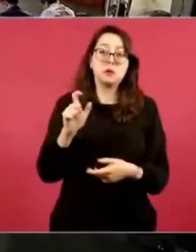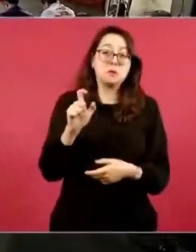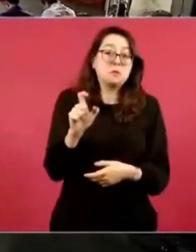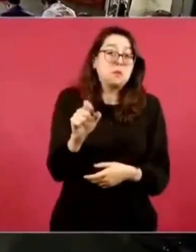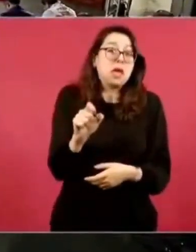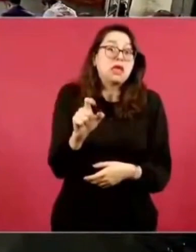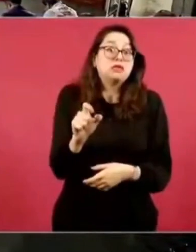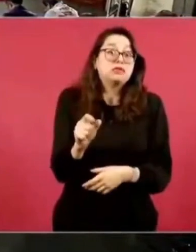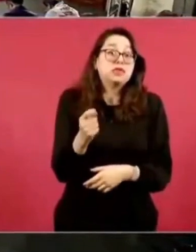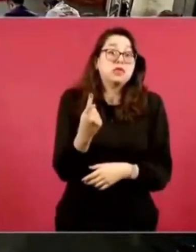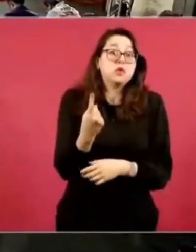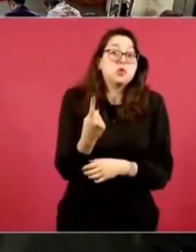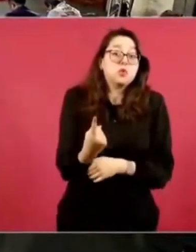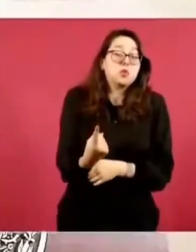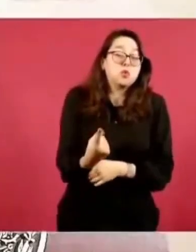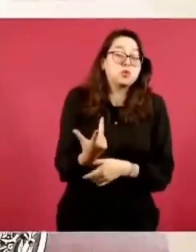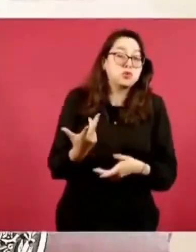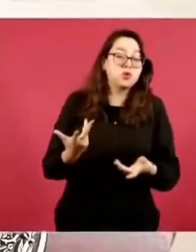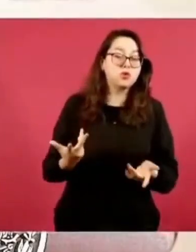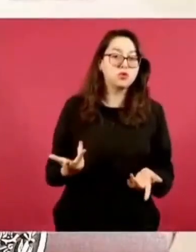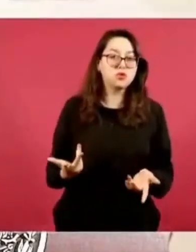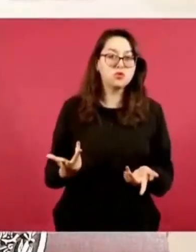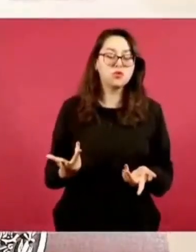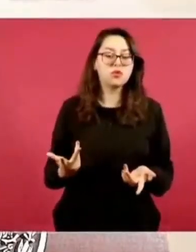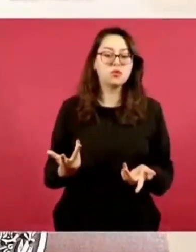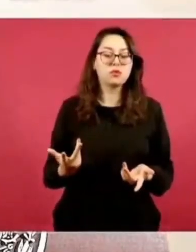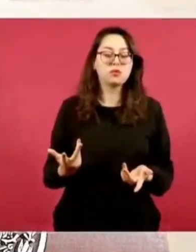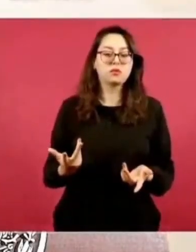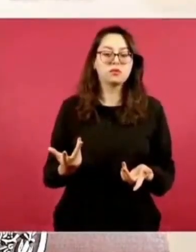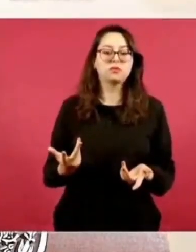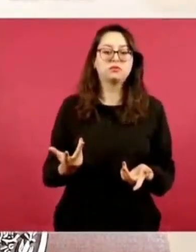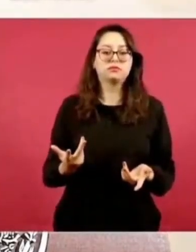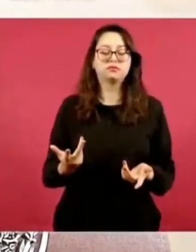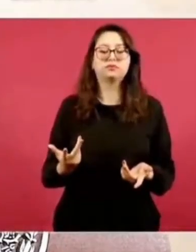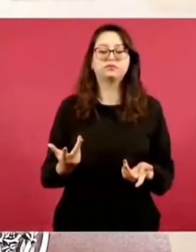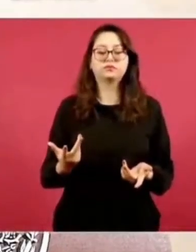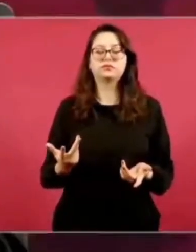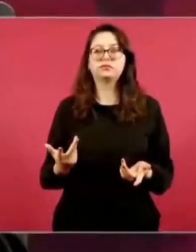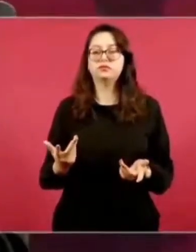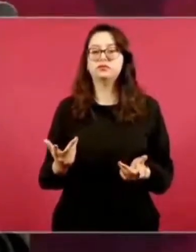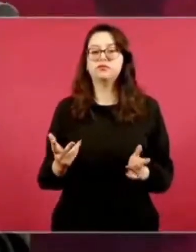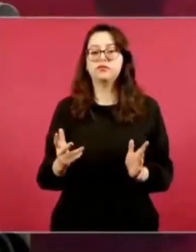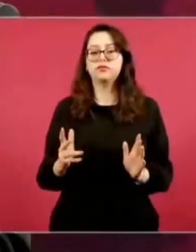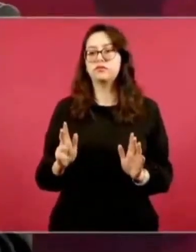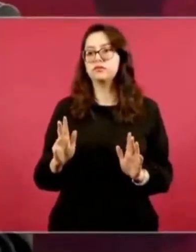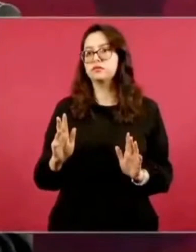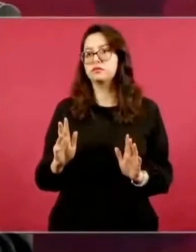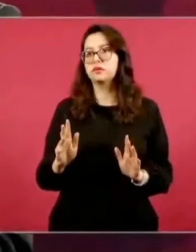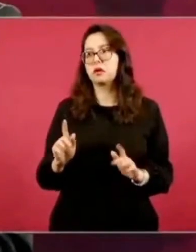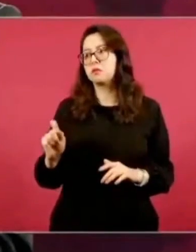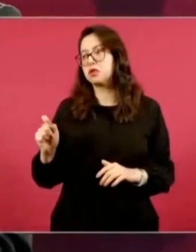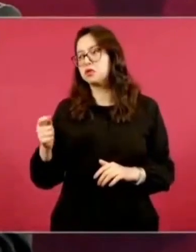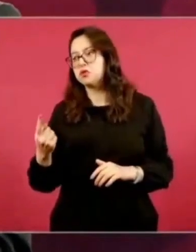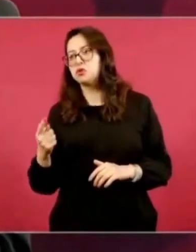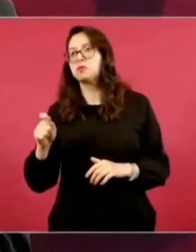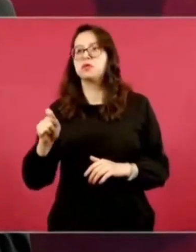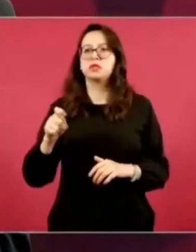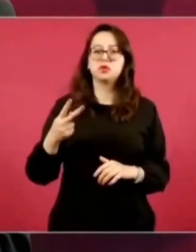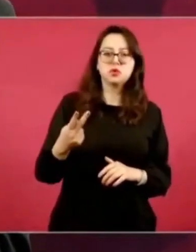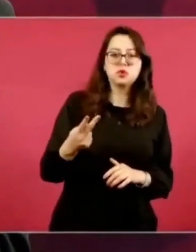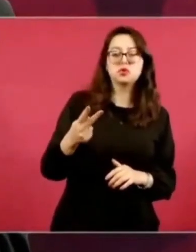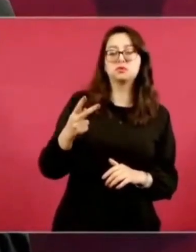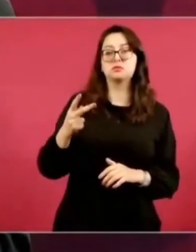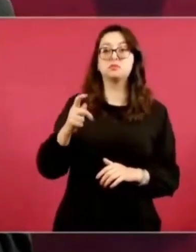y centavos, en otras 22, en otras